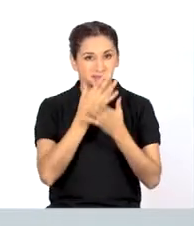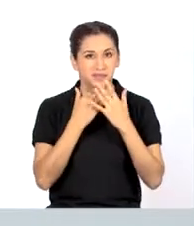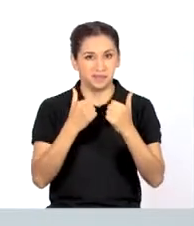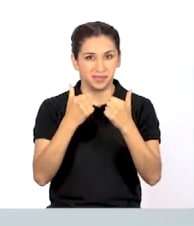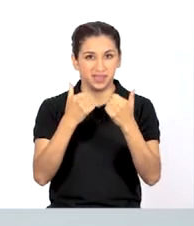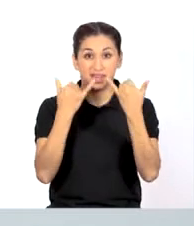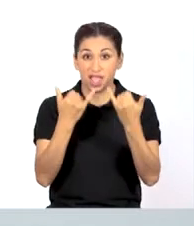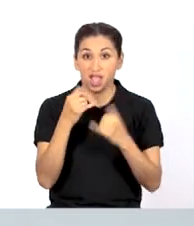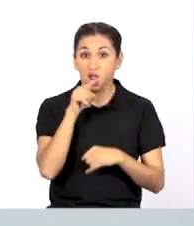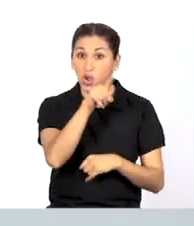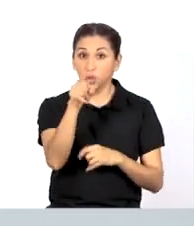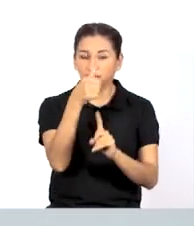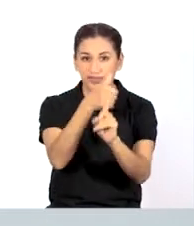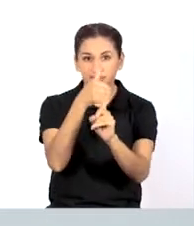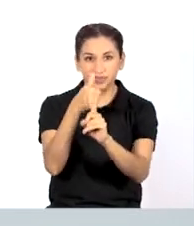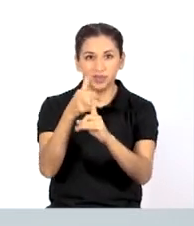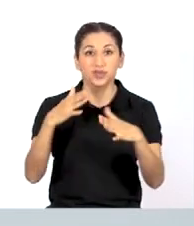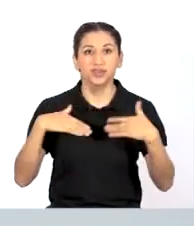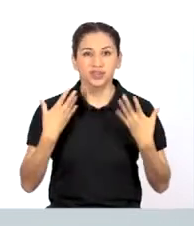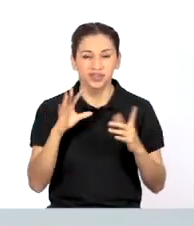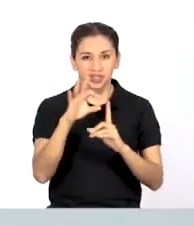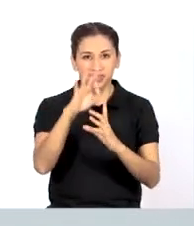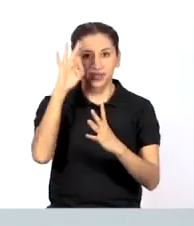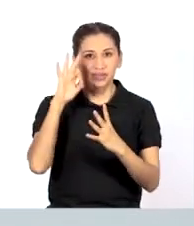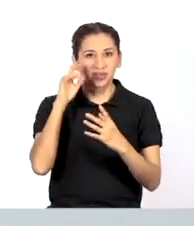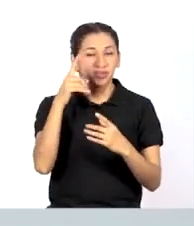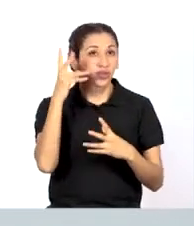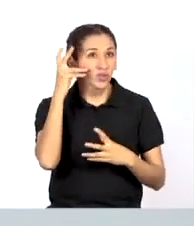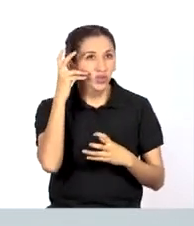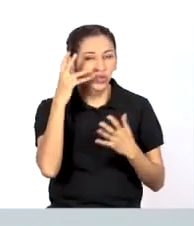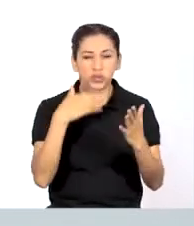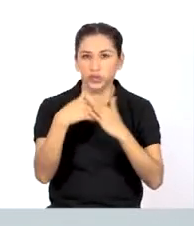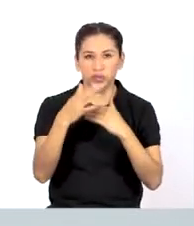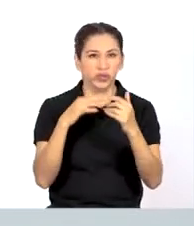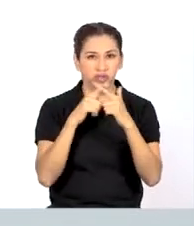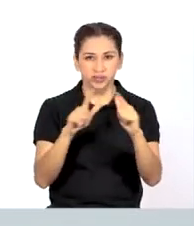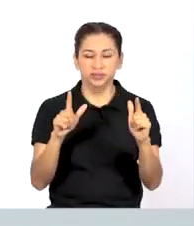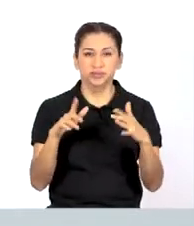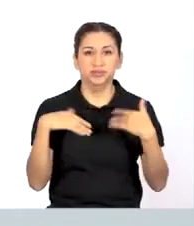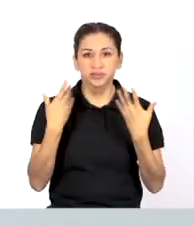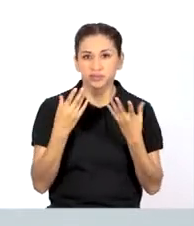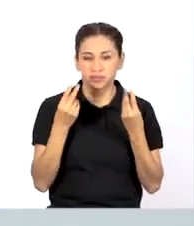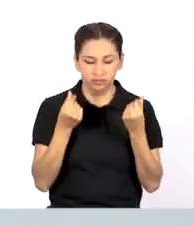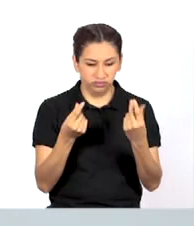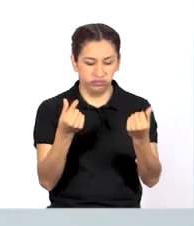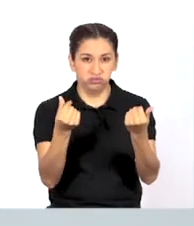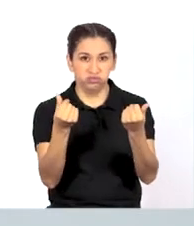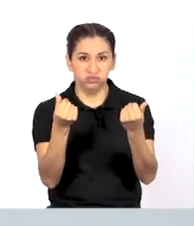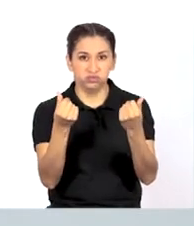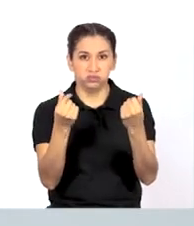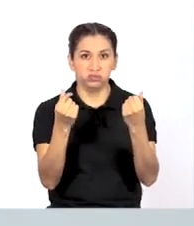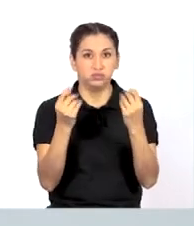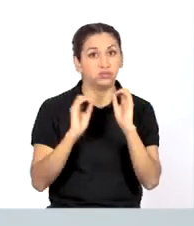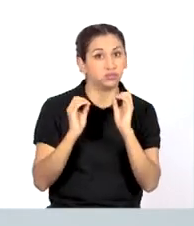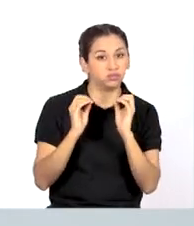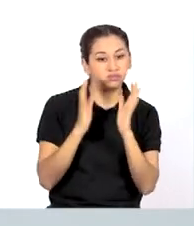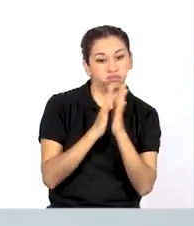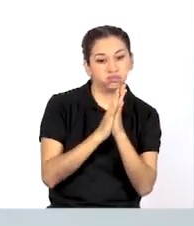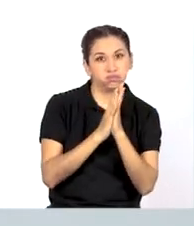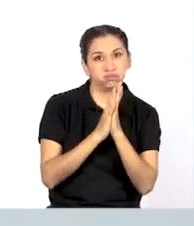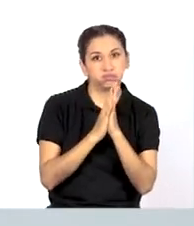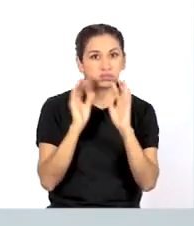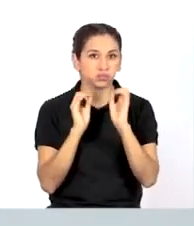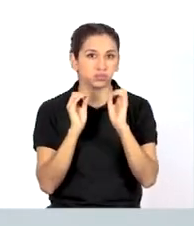Muy bien. Ahora ustedes mismos pueden escoger el sonido que quieran crear. Puede ser un chasquido, un